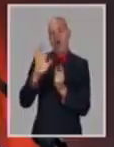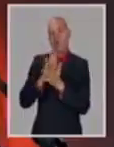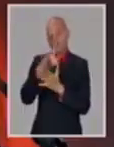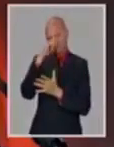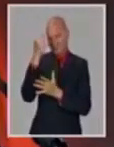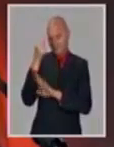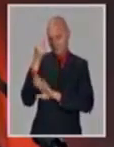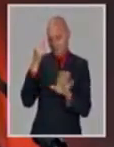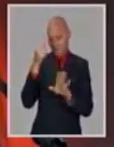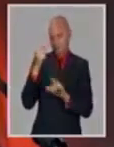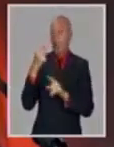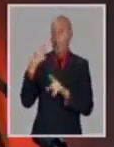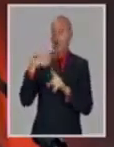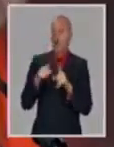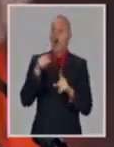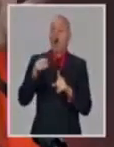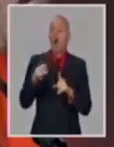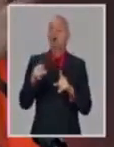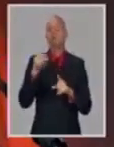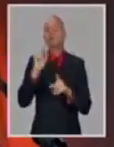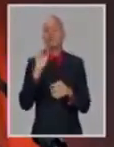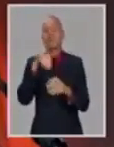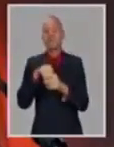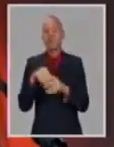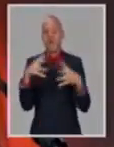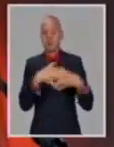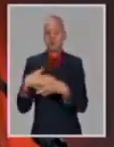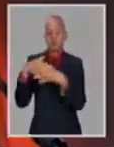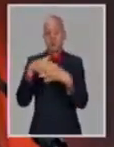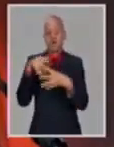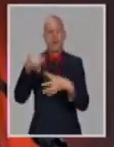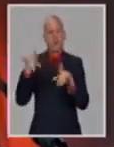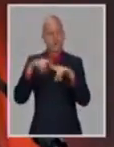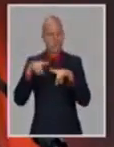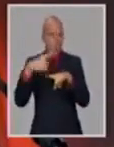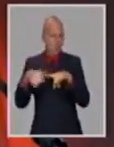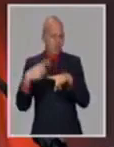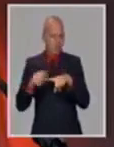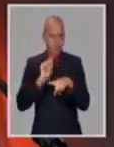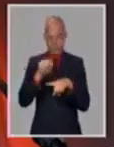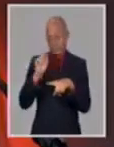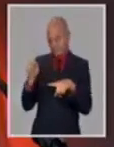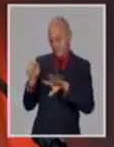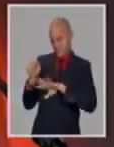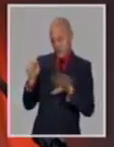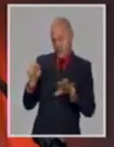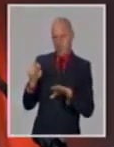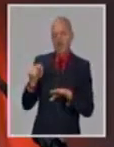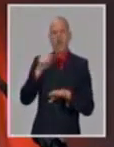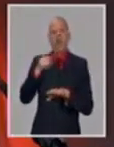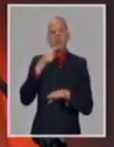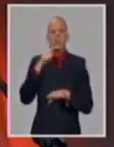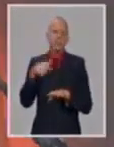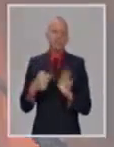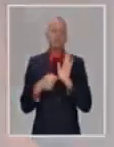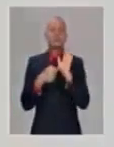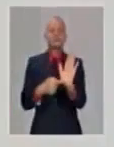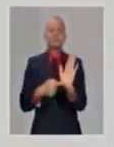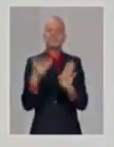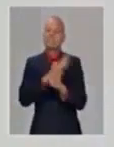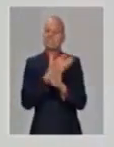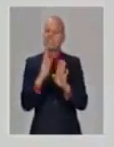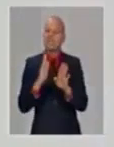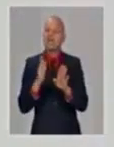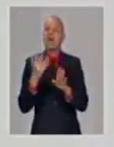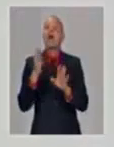Hay varias clasificaciones ya de las variantes, y están las variantes de preocupación. Variantes que, está